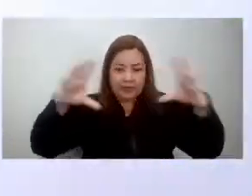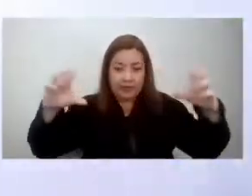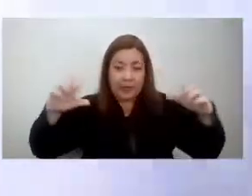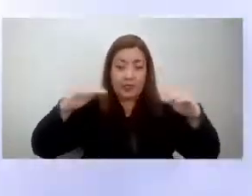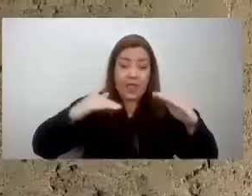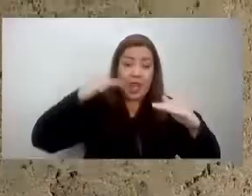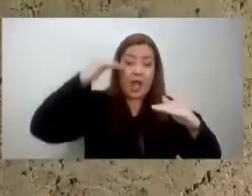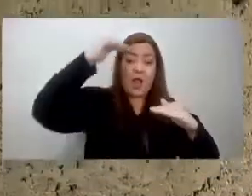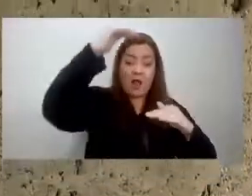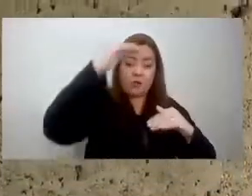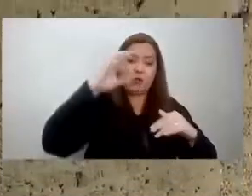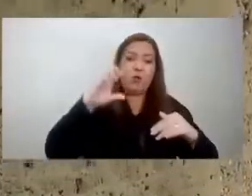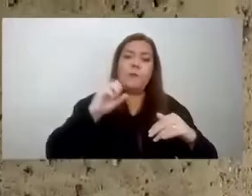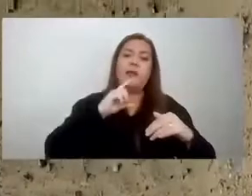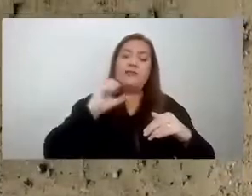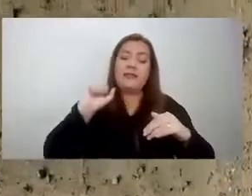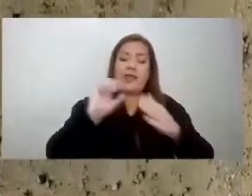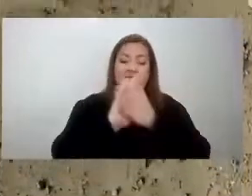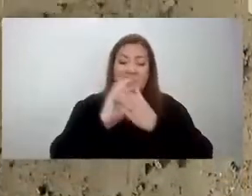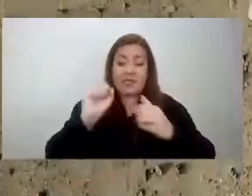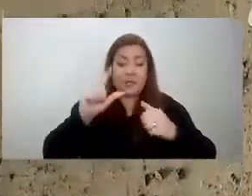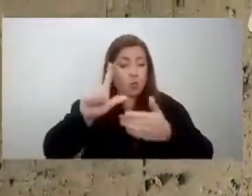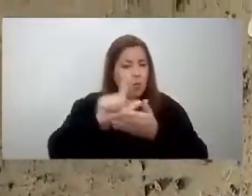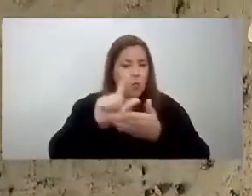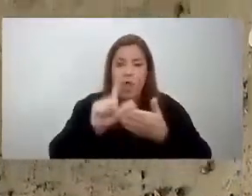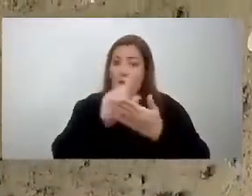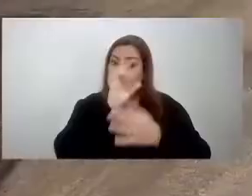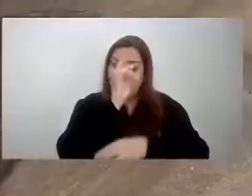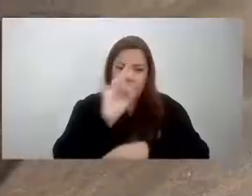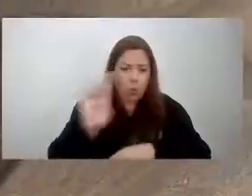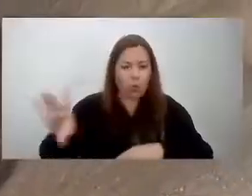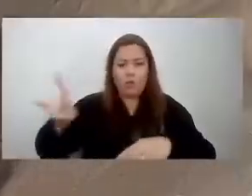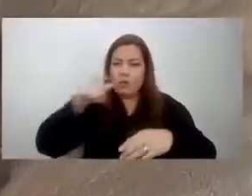lugar único y excepcional en el desierto de Atacama